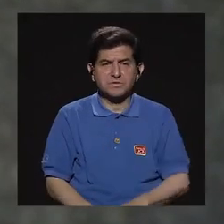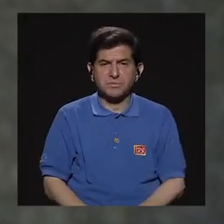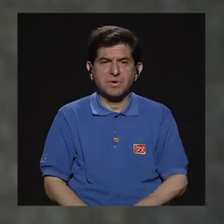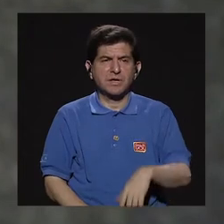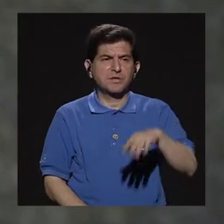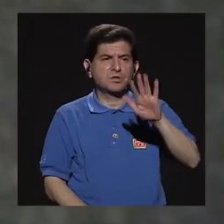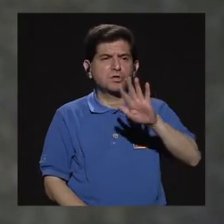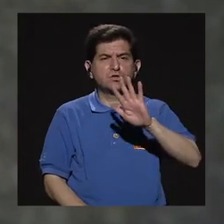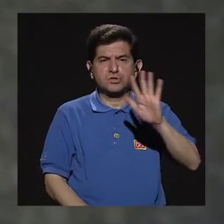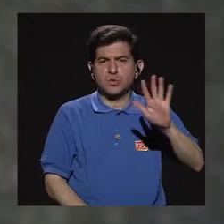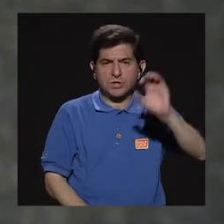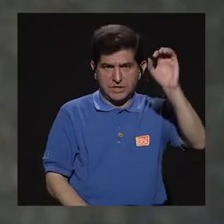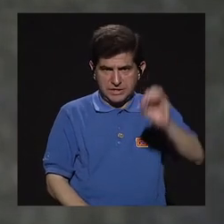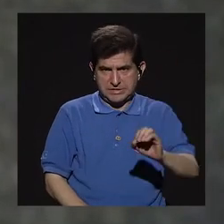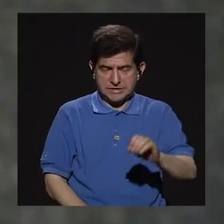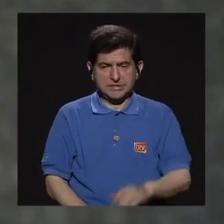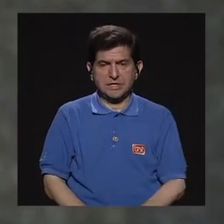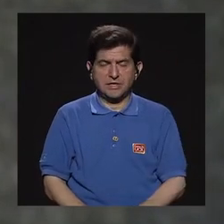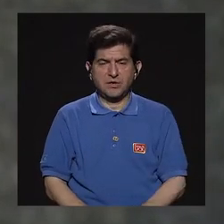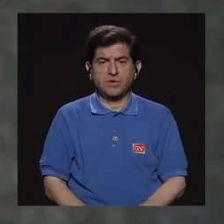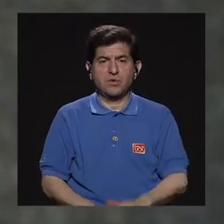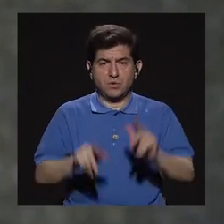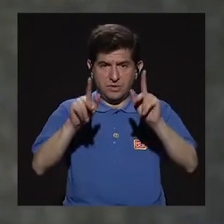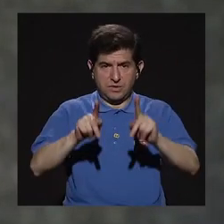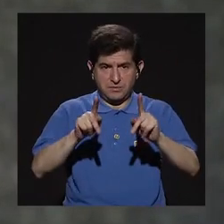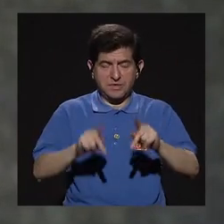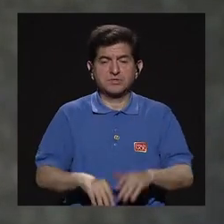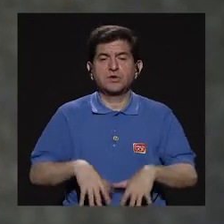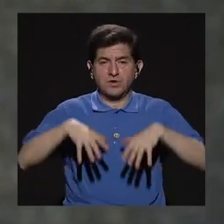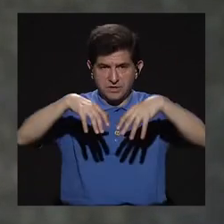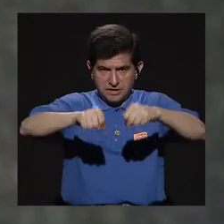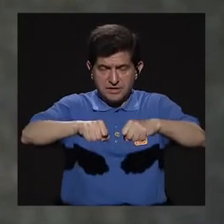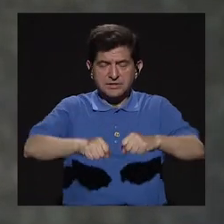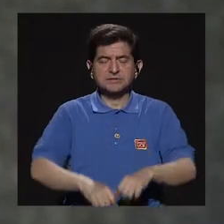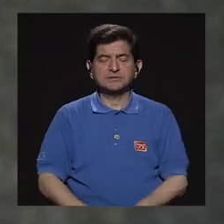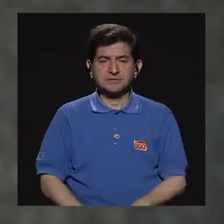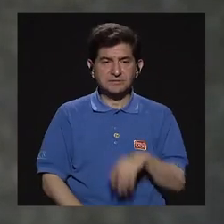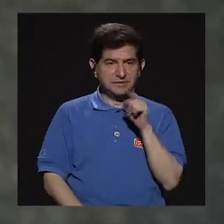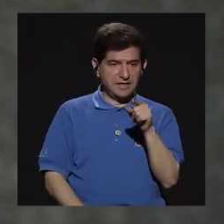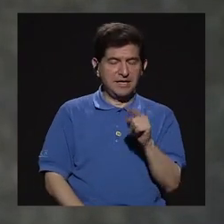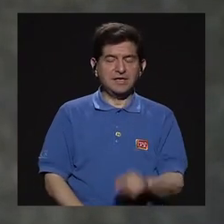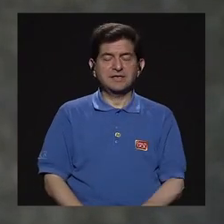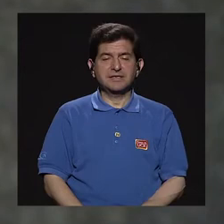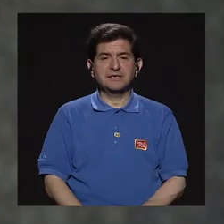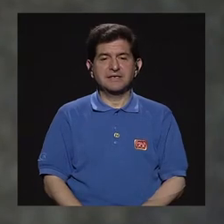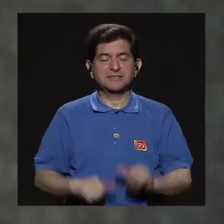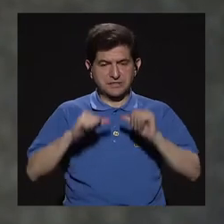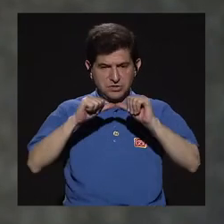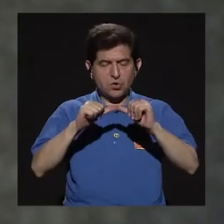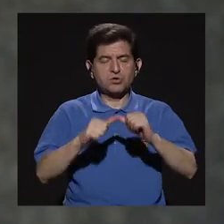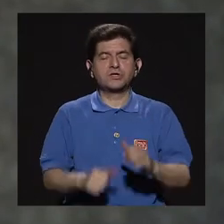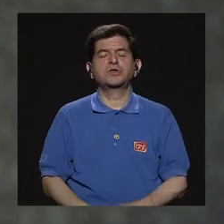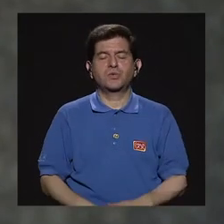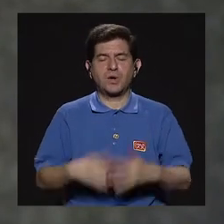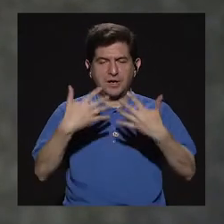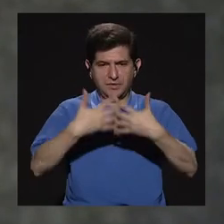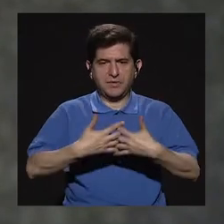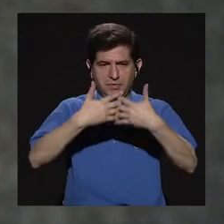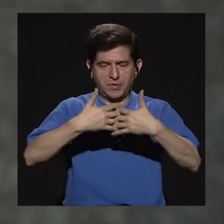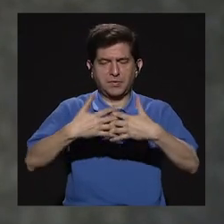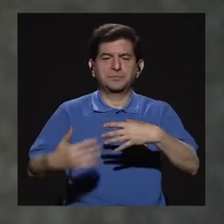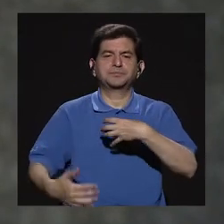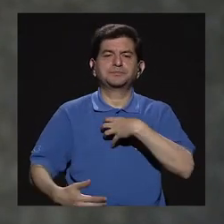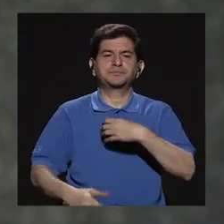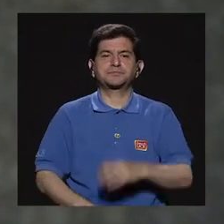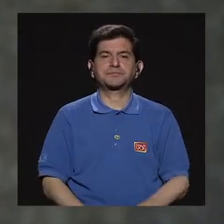un 55% de las egresadas, sabemos que un 50% todavía mantiene su emprendimiento en marcha.